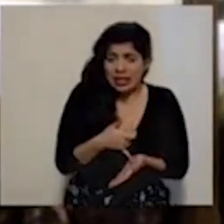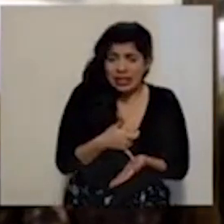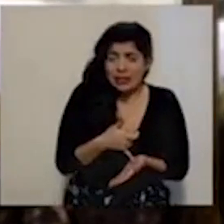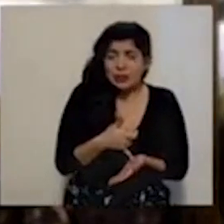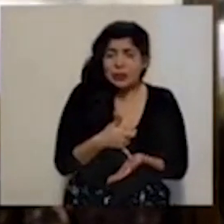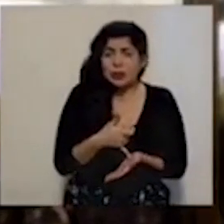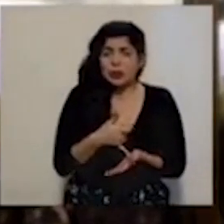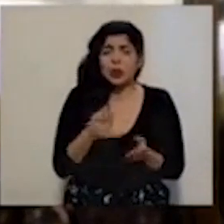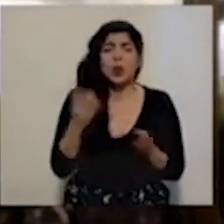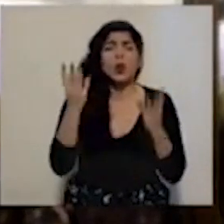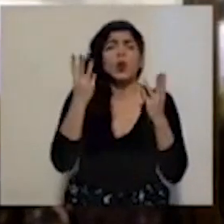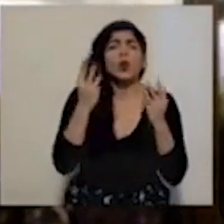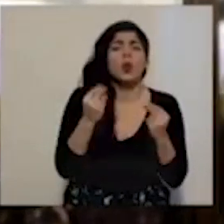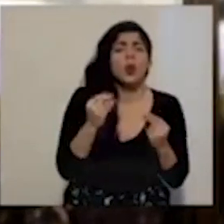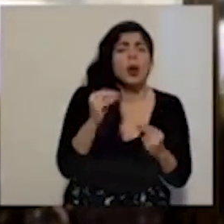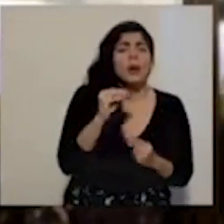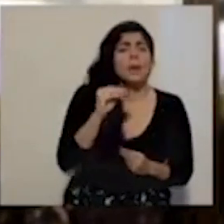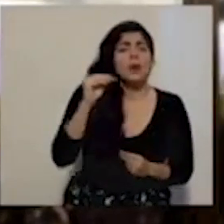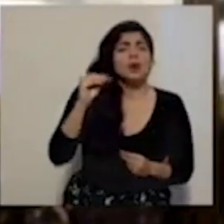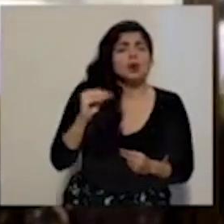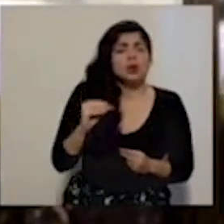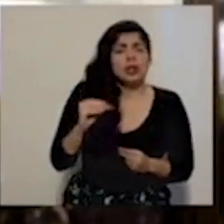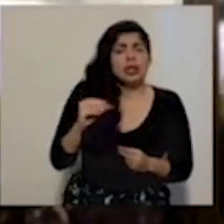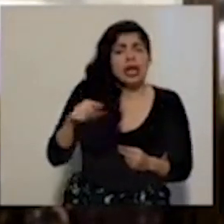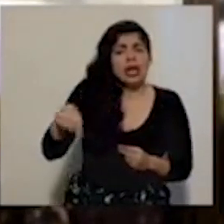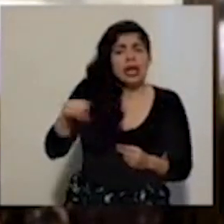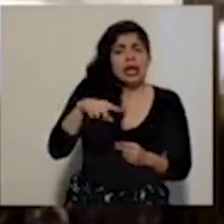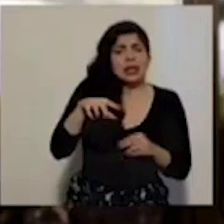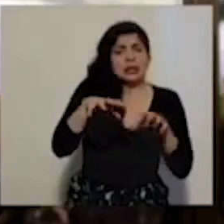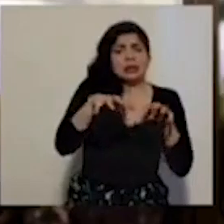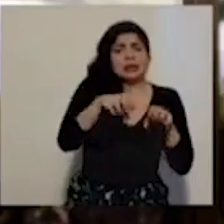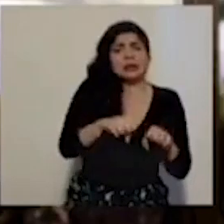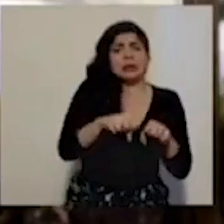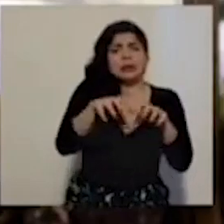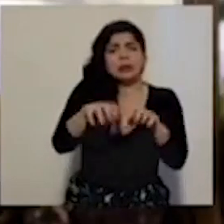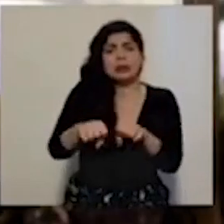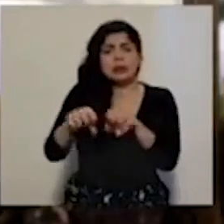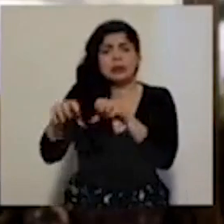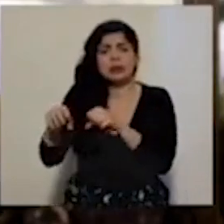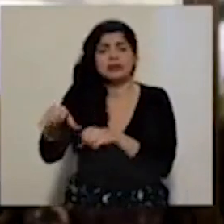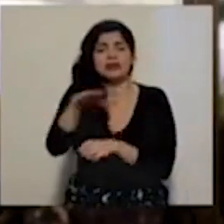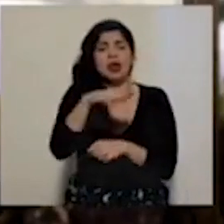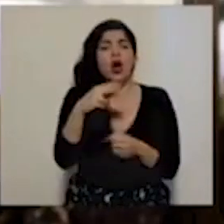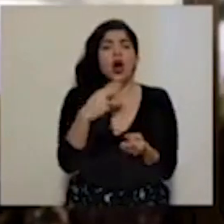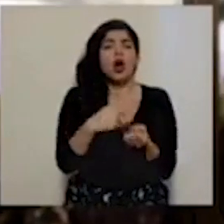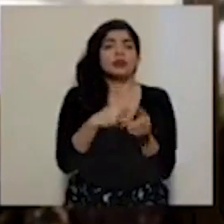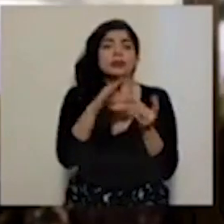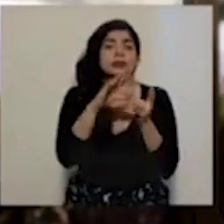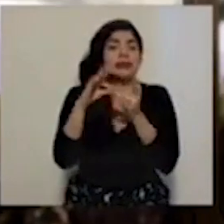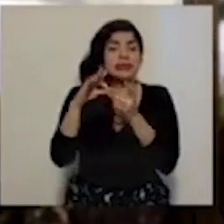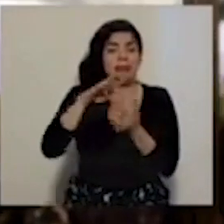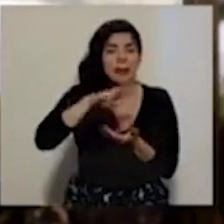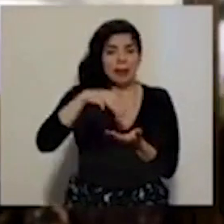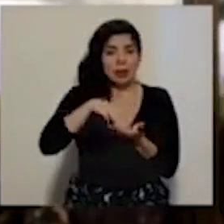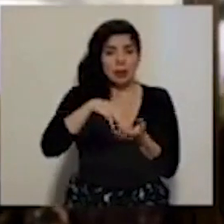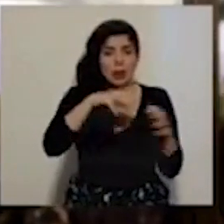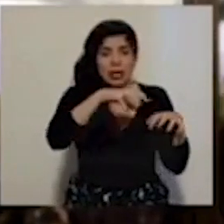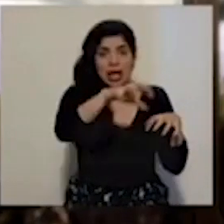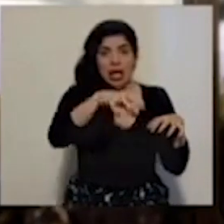¿Qué porcentaje ocupan en los principales hospitales metropolitanos esos